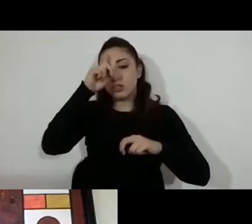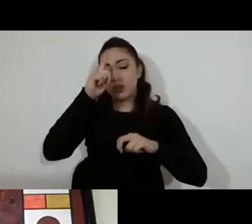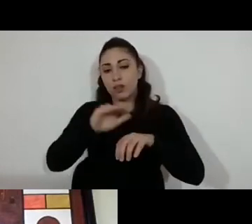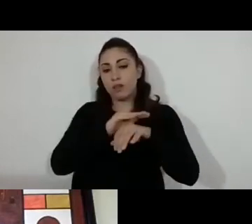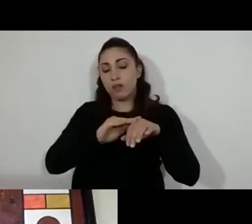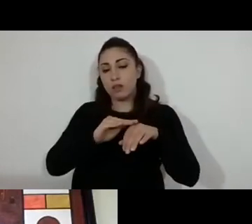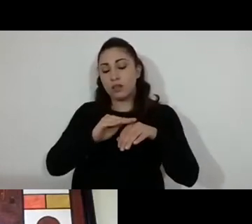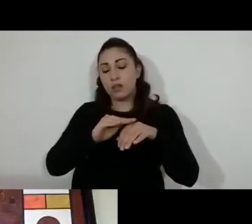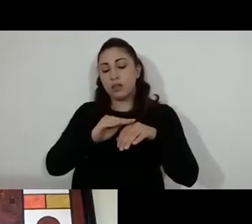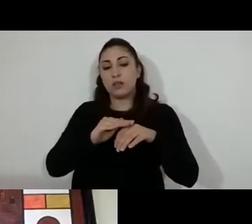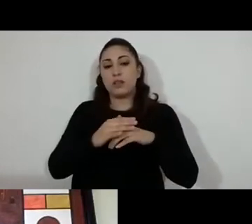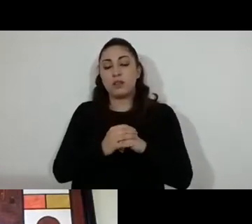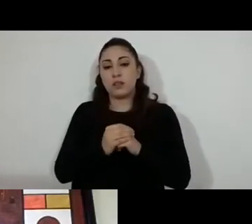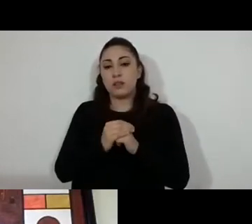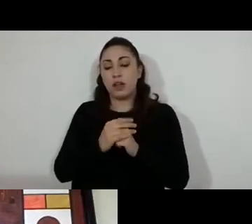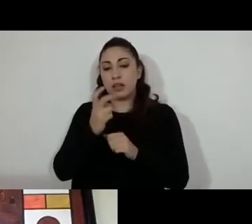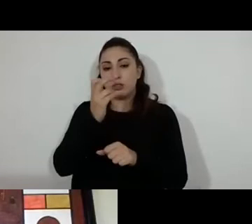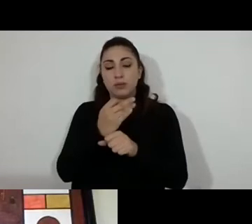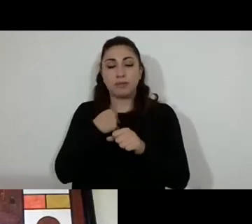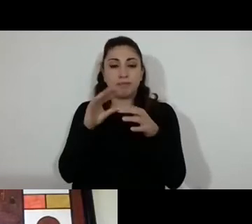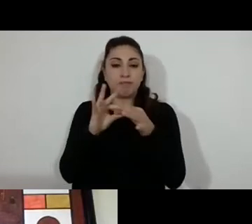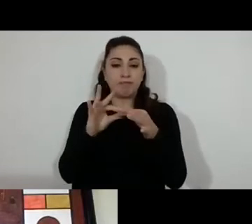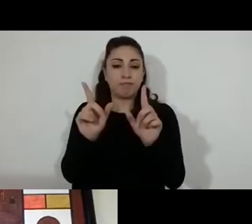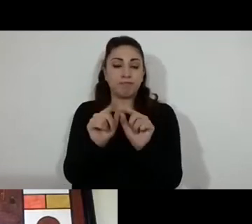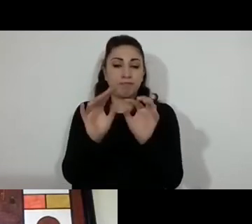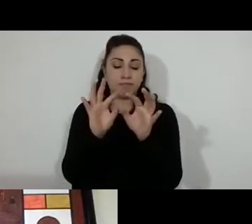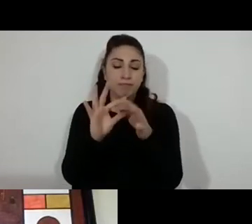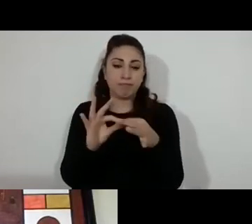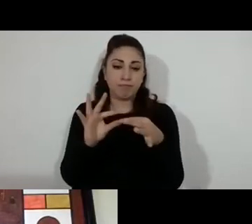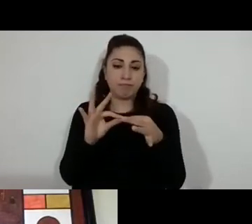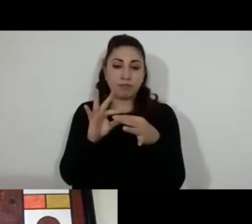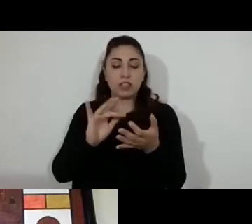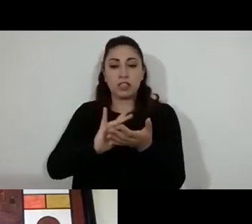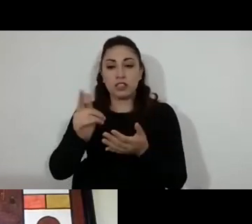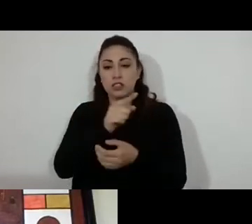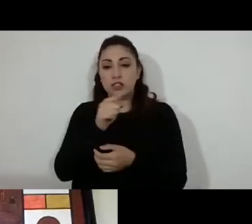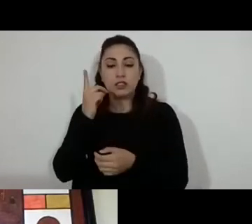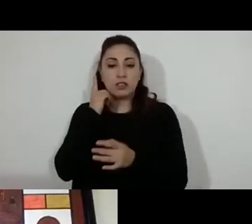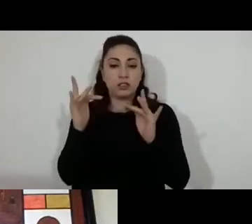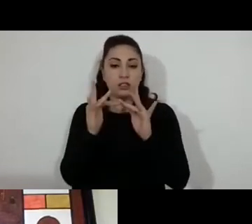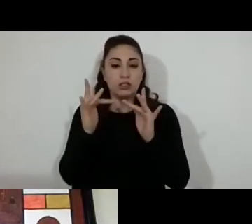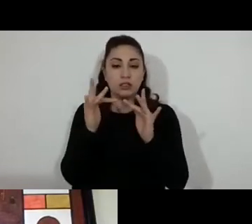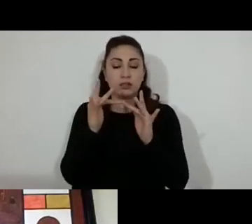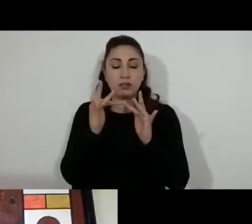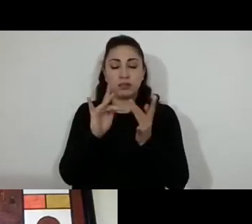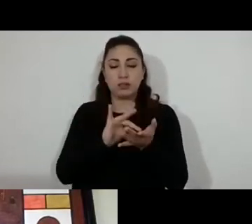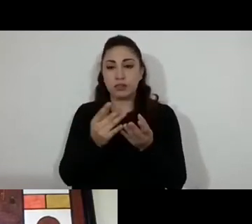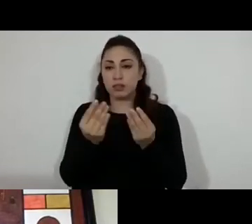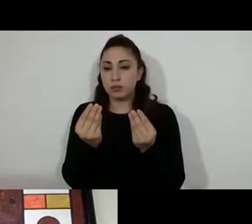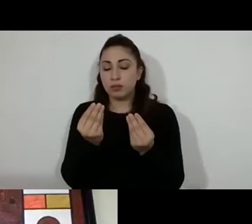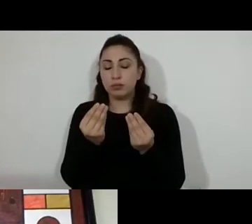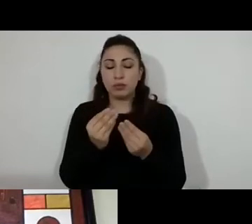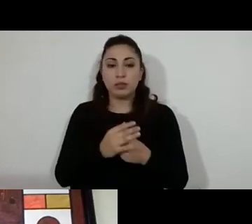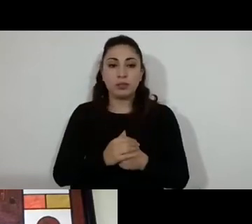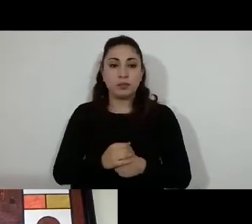la información que yo estaría dictando con ustedes. Y agradecerles muchísimo para que esta sesión se pudiera llevar a cabo.